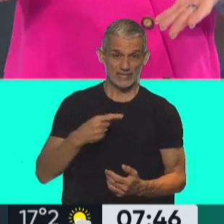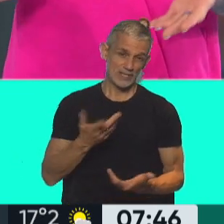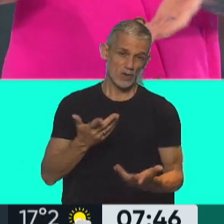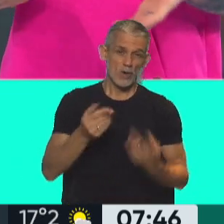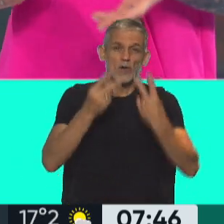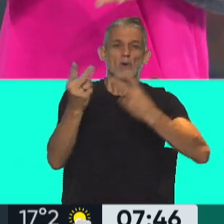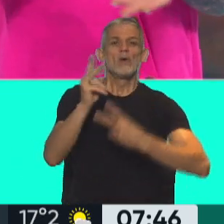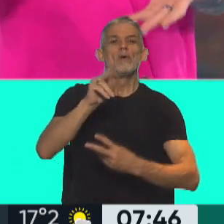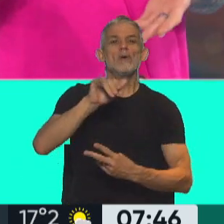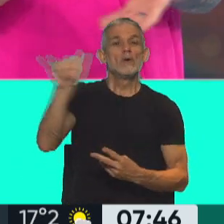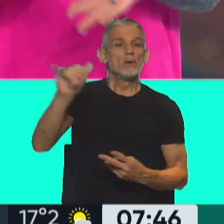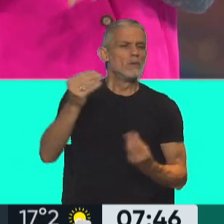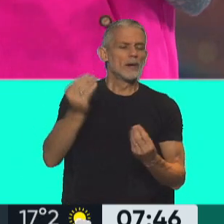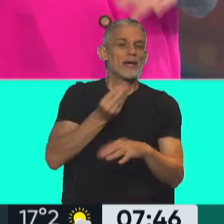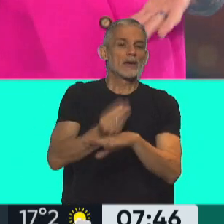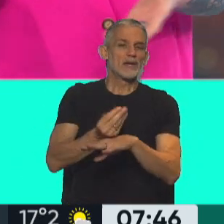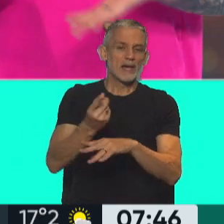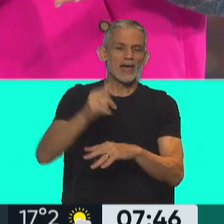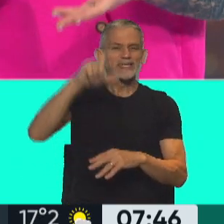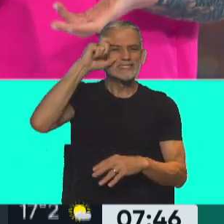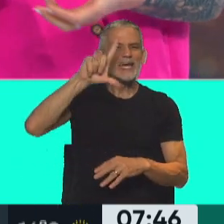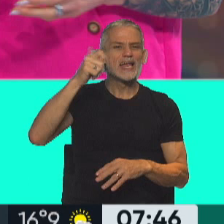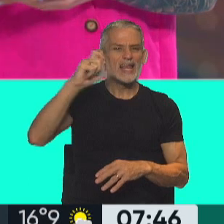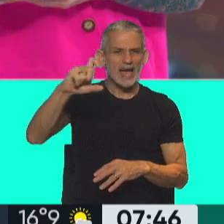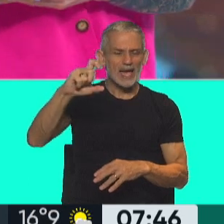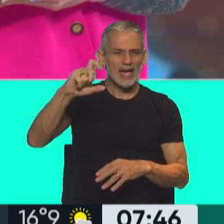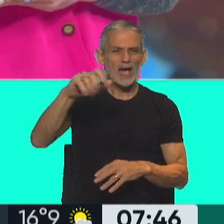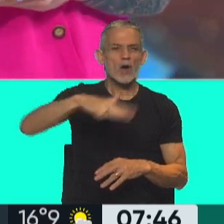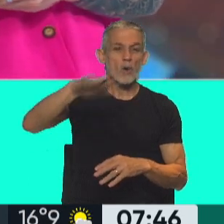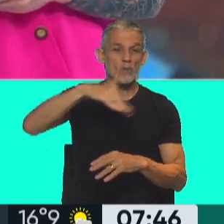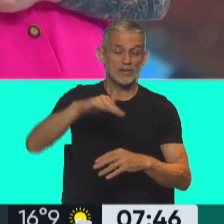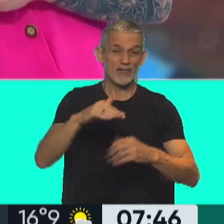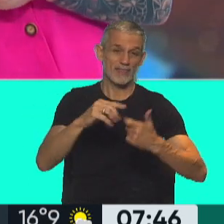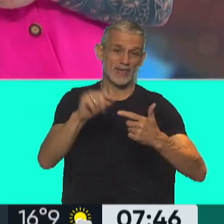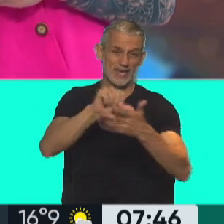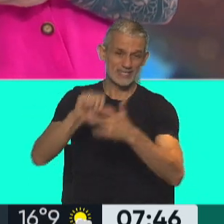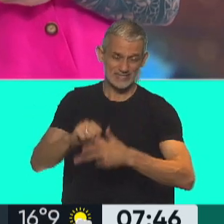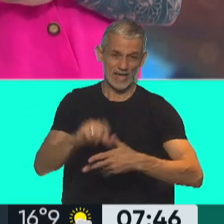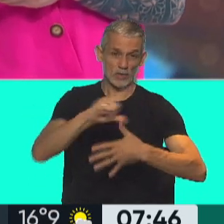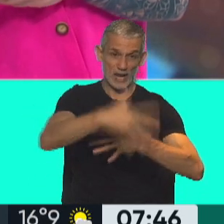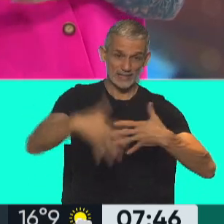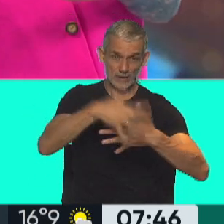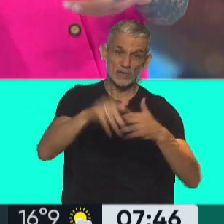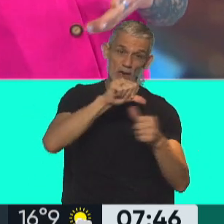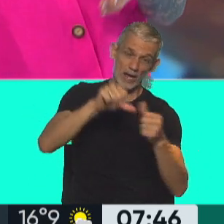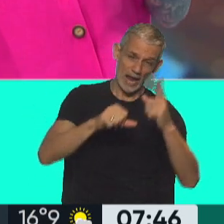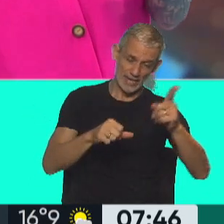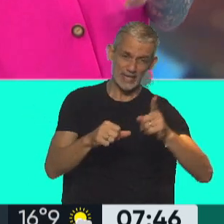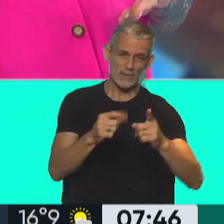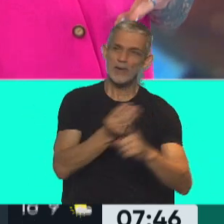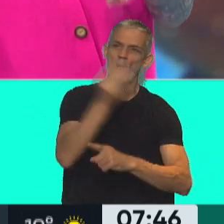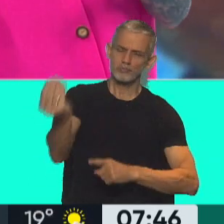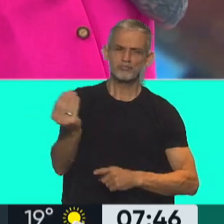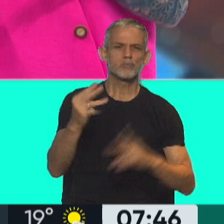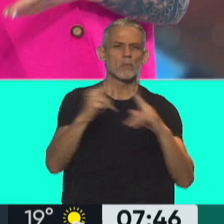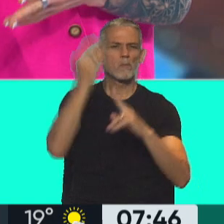que viaja, claro, también en representación de la CELAC, de la Comunidad de Estados Latinoamericanos y del Caribe, para estar en